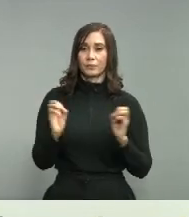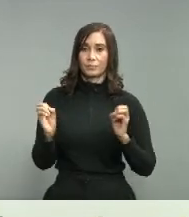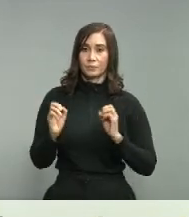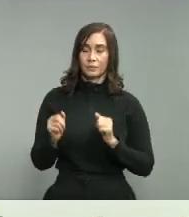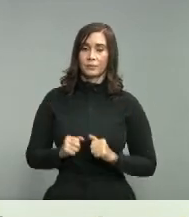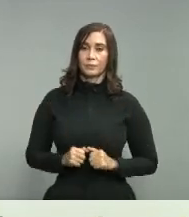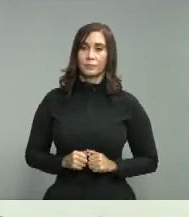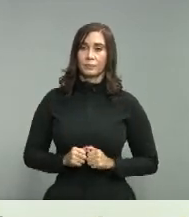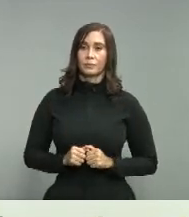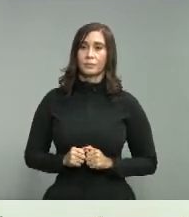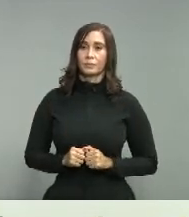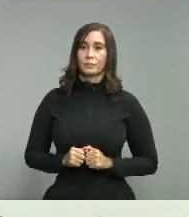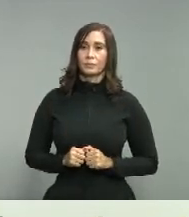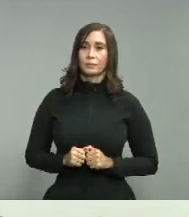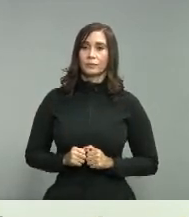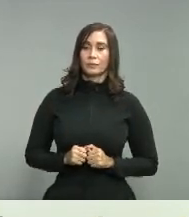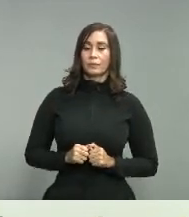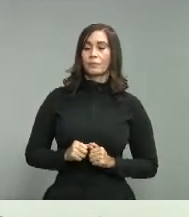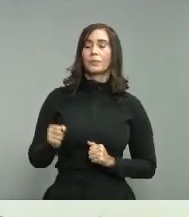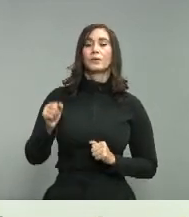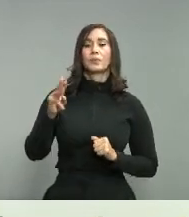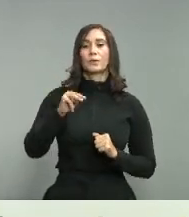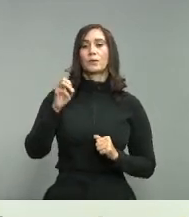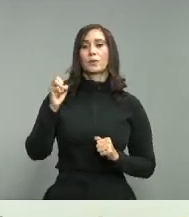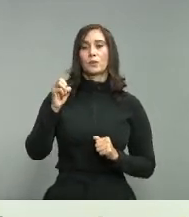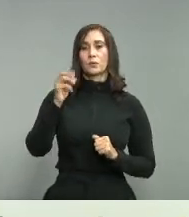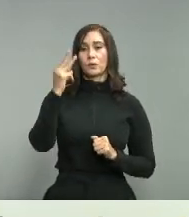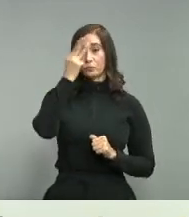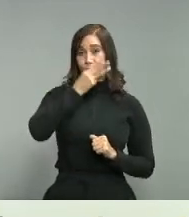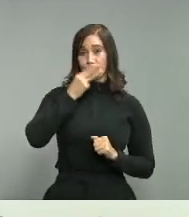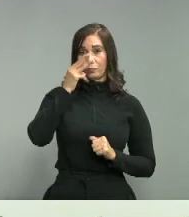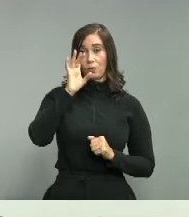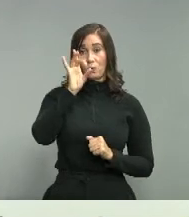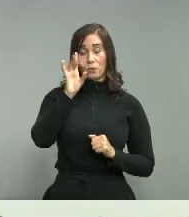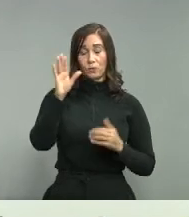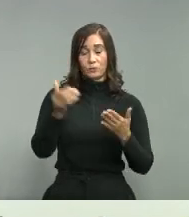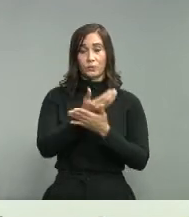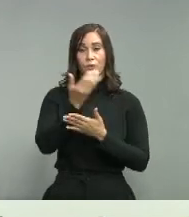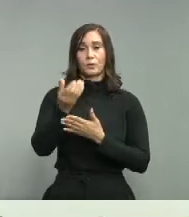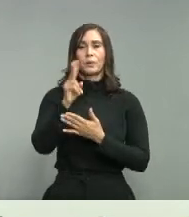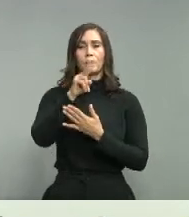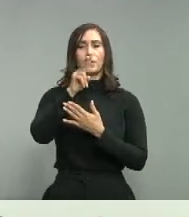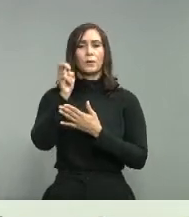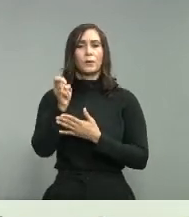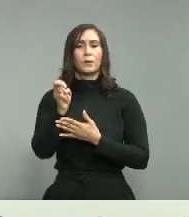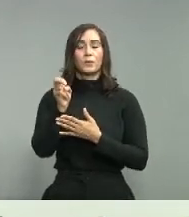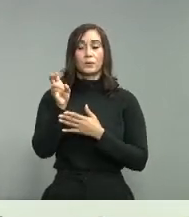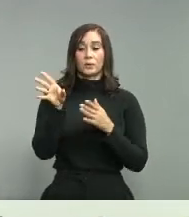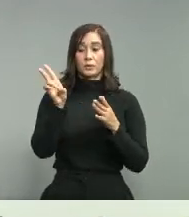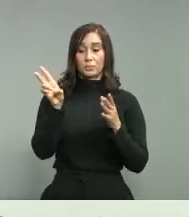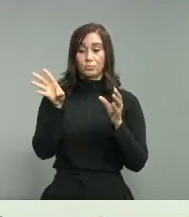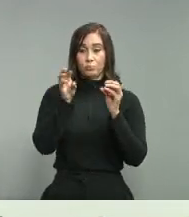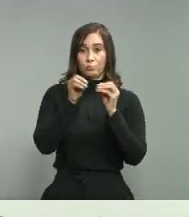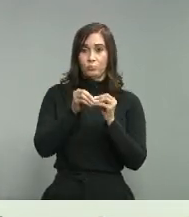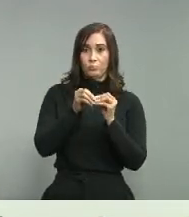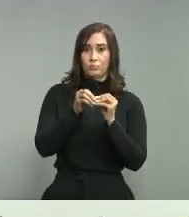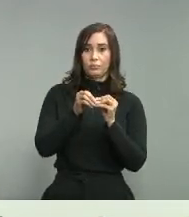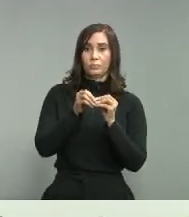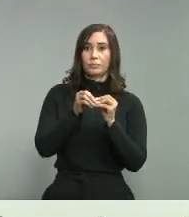monseñor monseñor monseñor no well 8 casos nuevos 270 acumulados